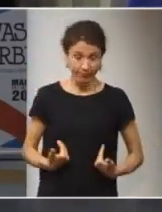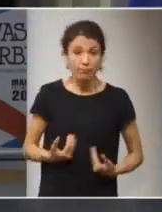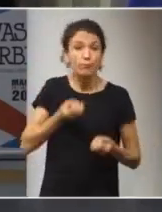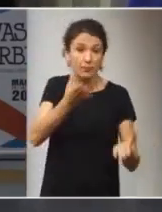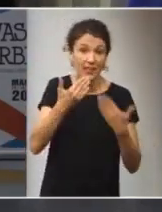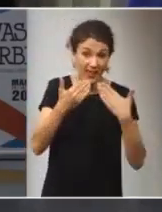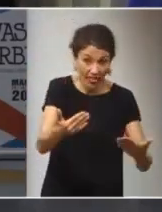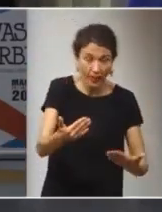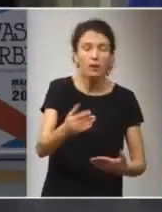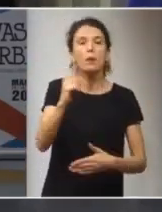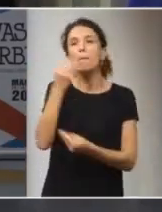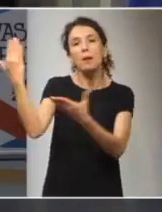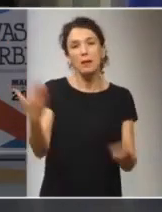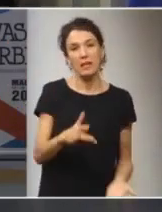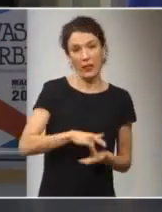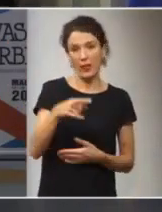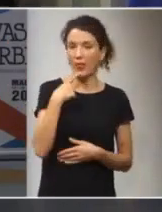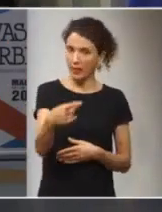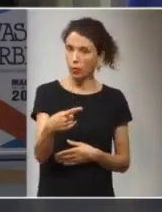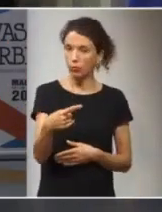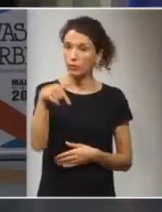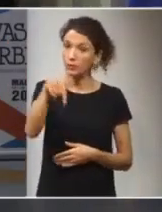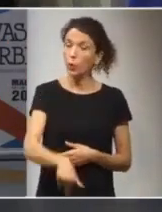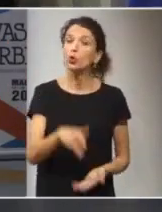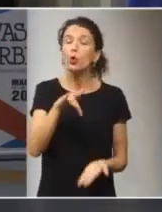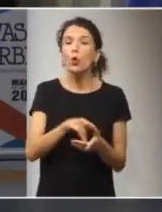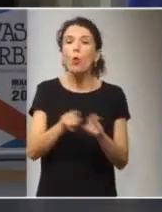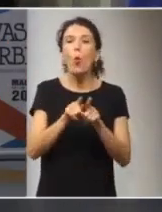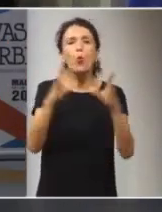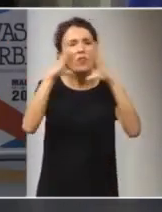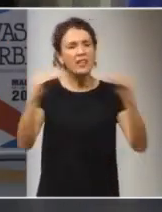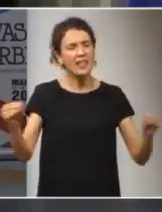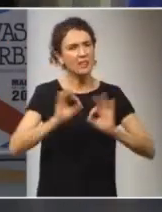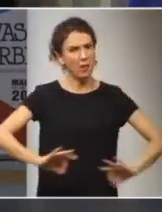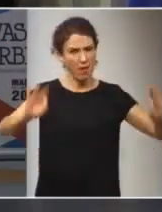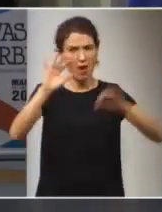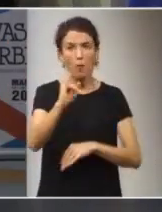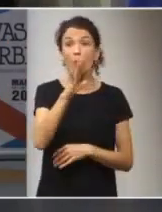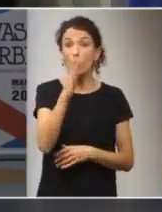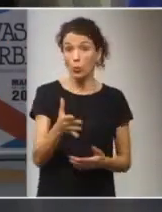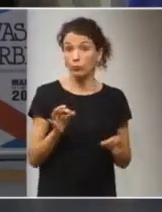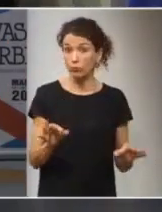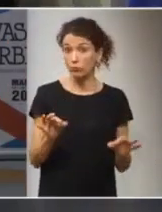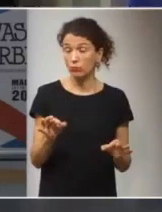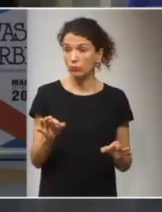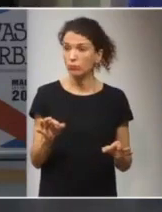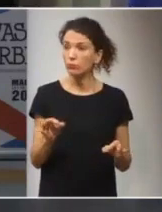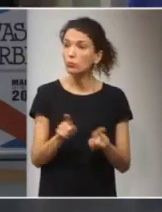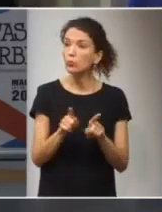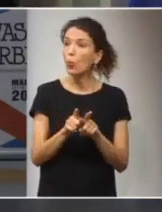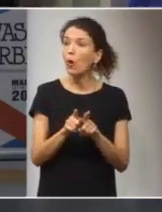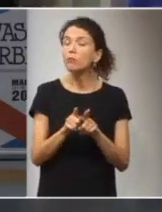y daros la bienvenida. Esta es una universidad un poco especial, porque es